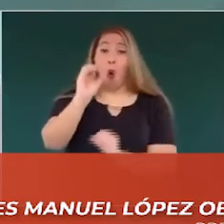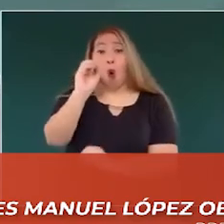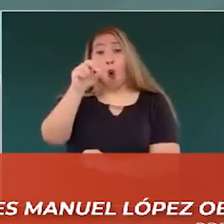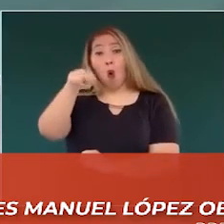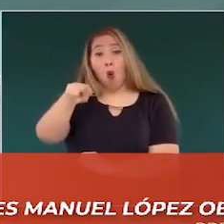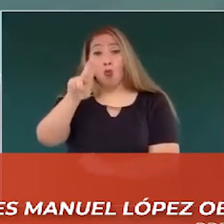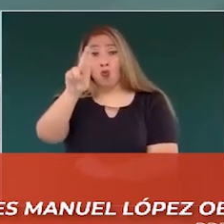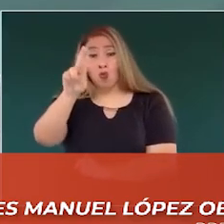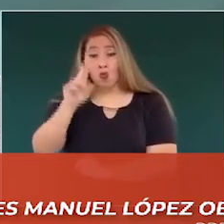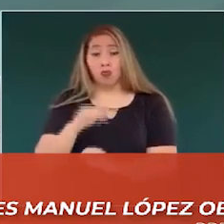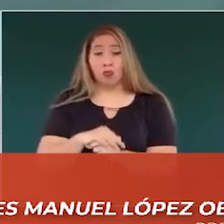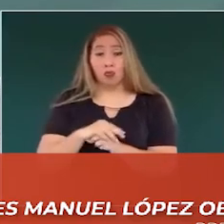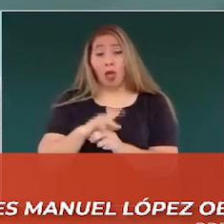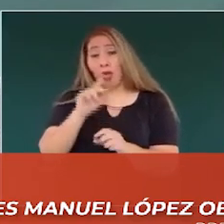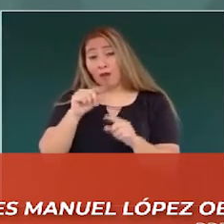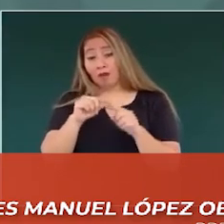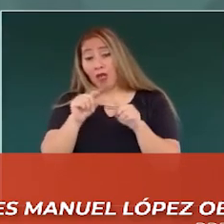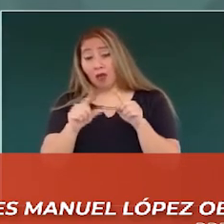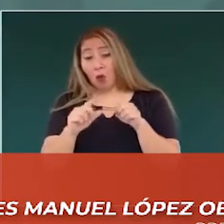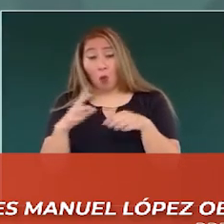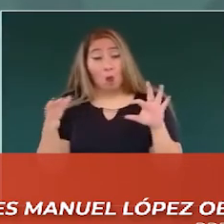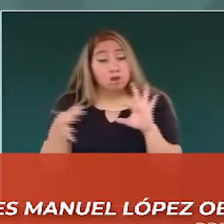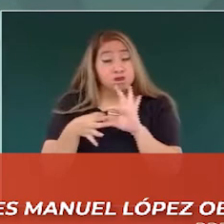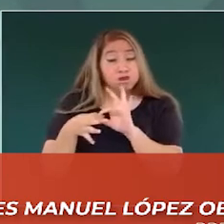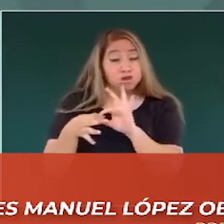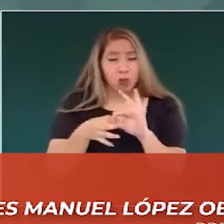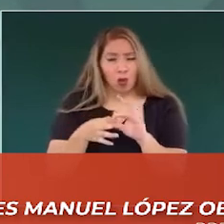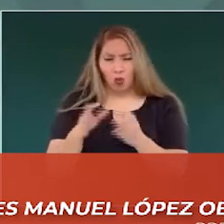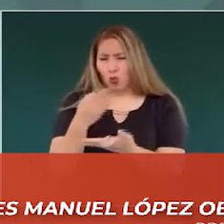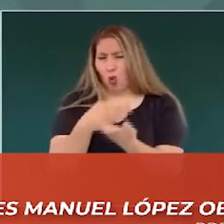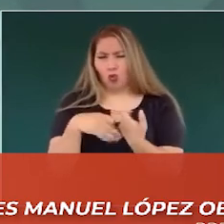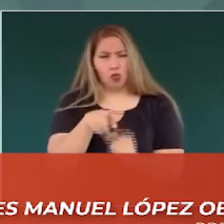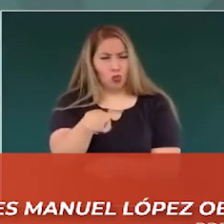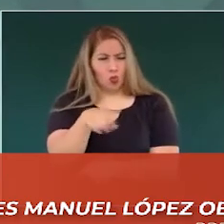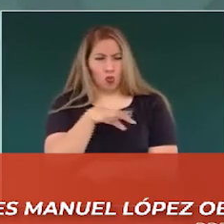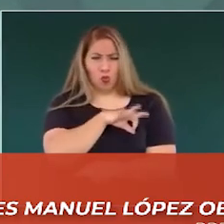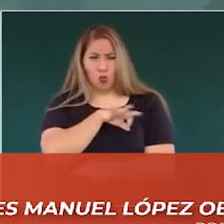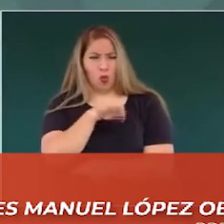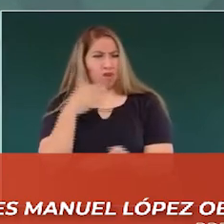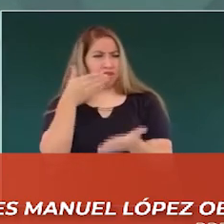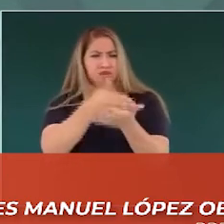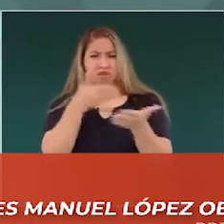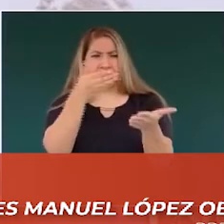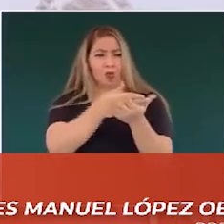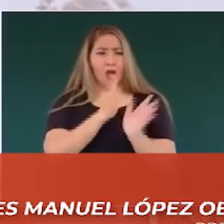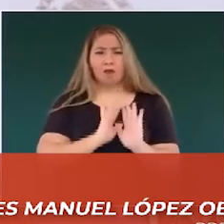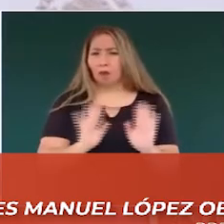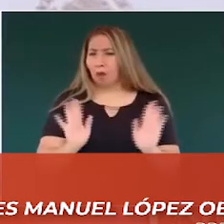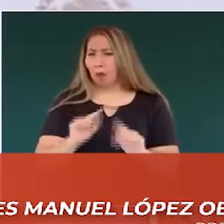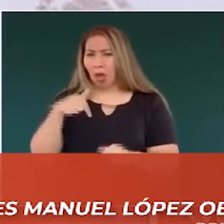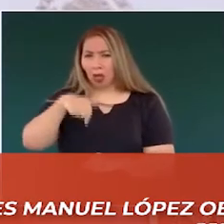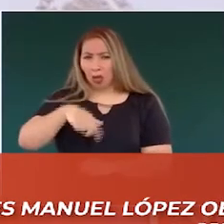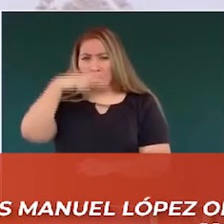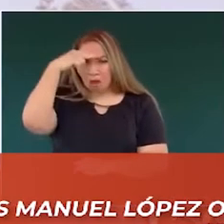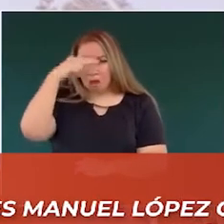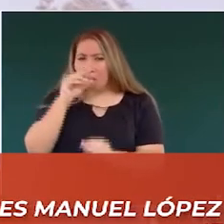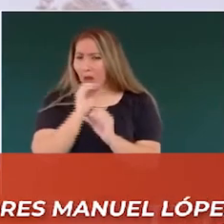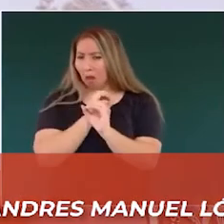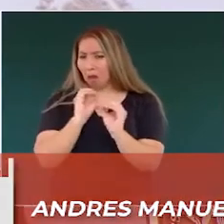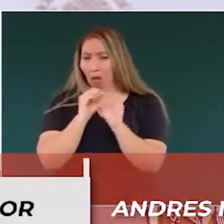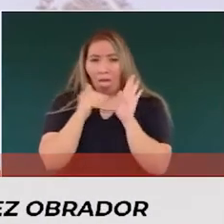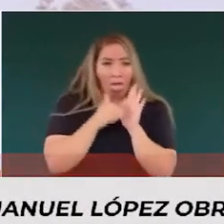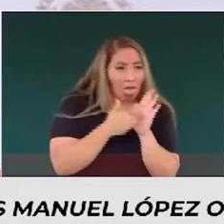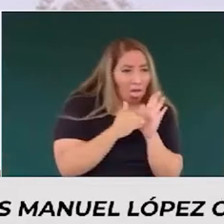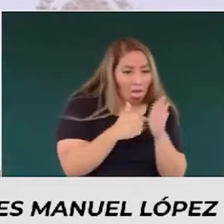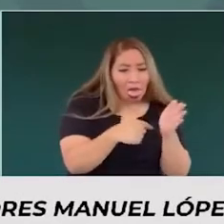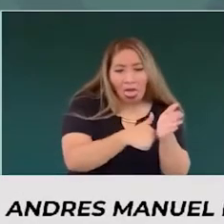podemos hacerlo, todos los ciudadanos. Y no tenemos nada en México que esconder,